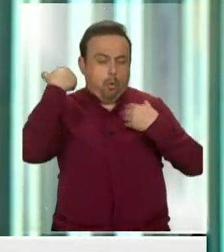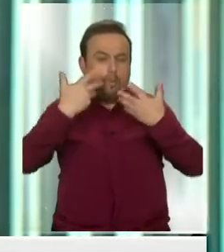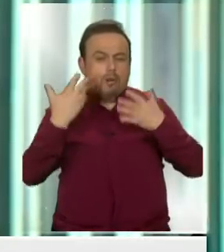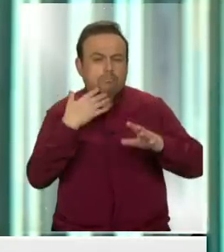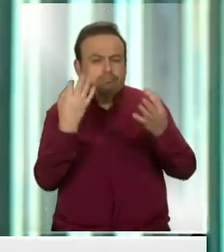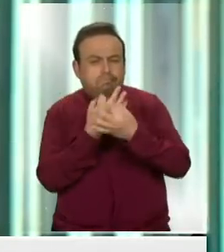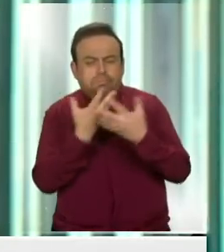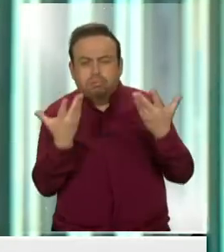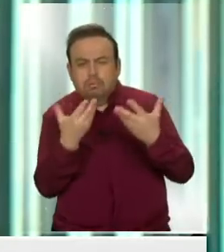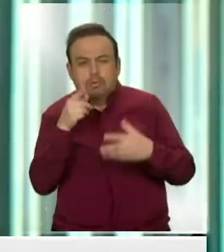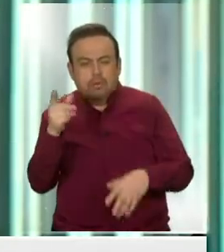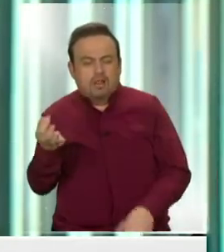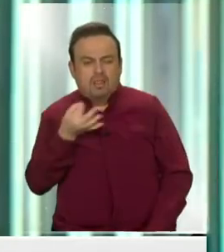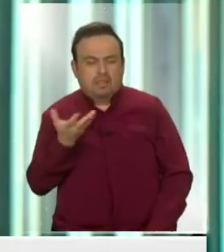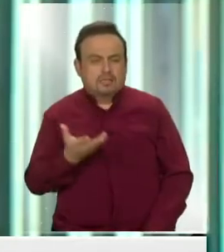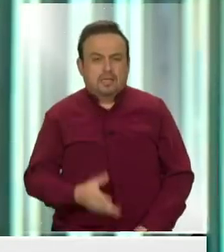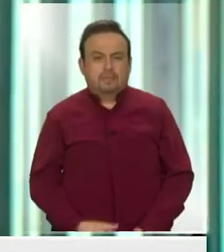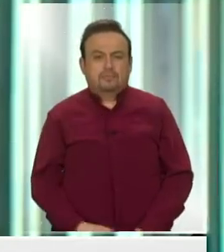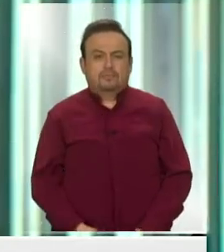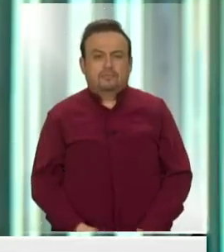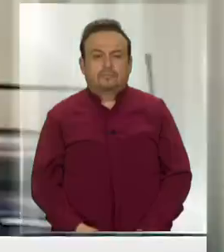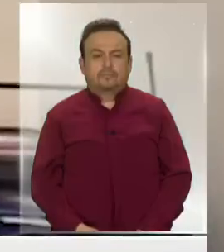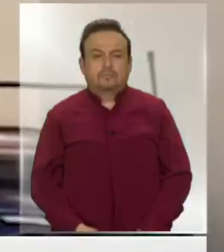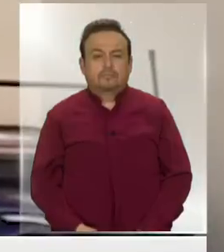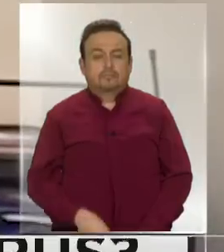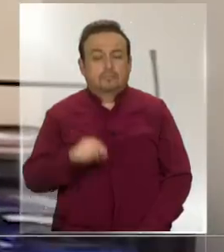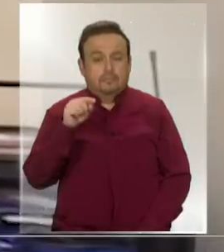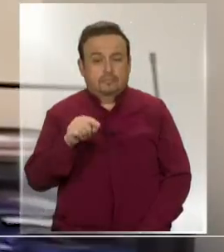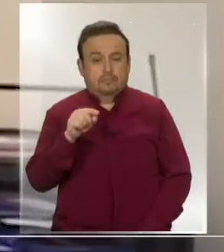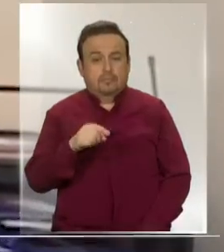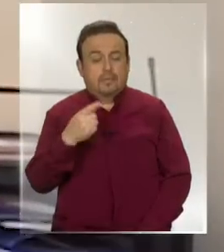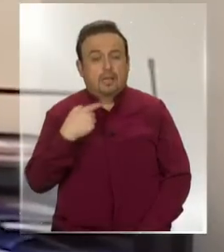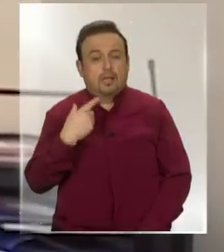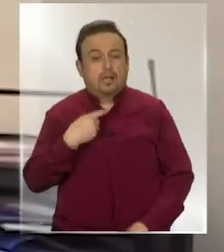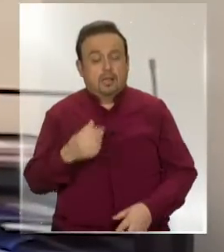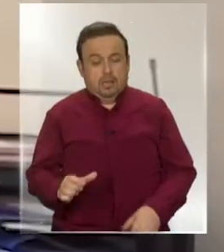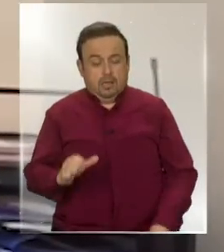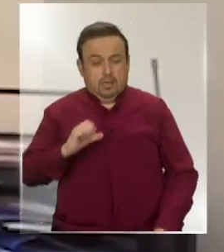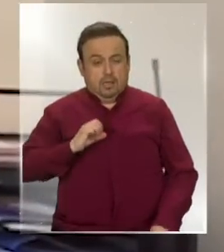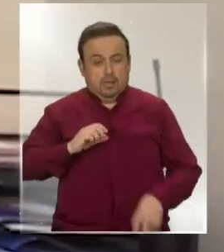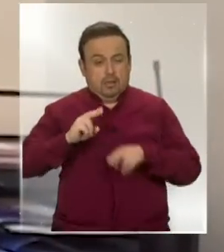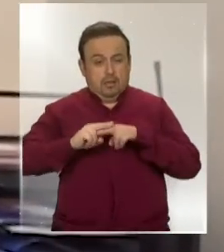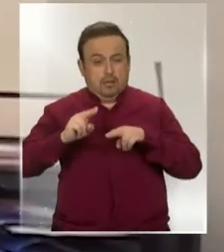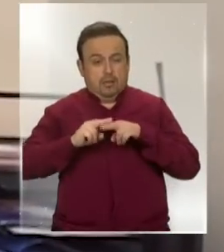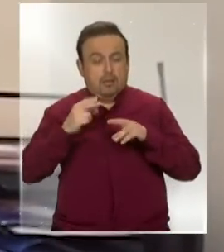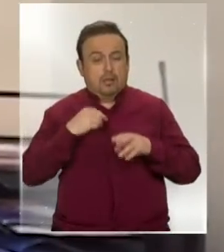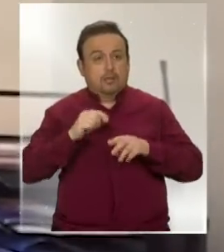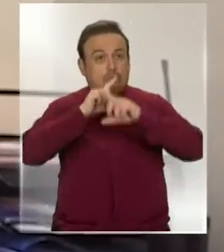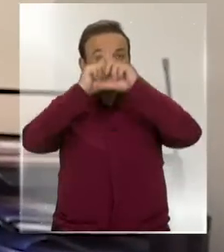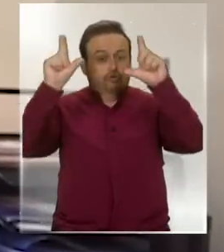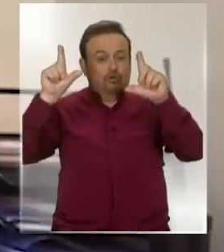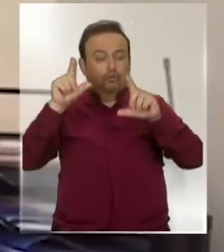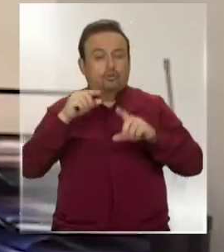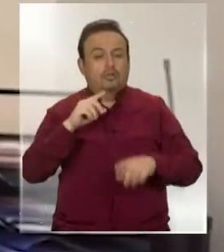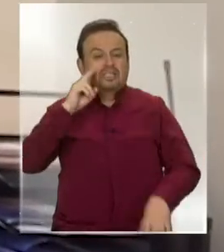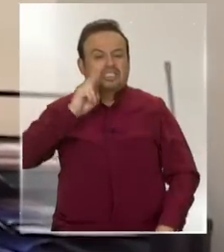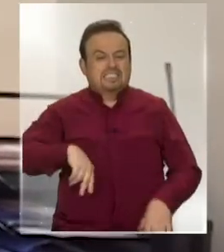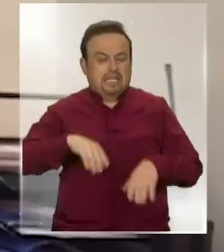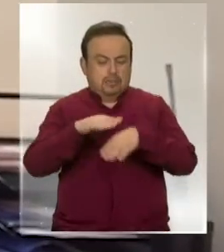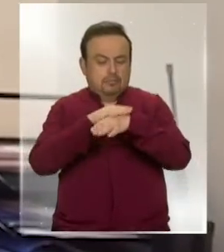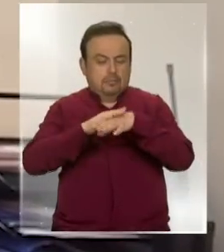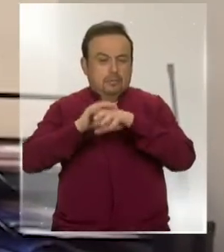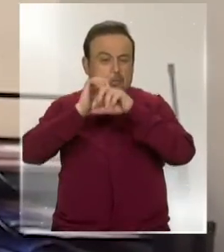explicar esto? Escuchemos qué fue lo que nos dijo. Para ello, se estimula la producción a través de tomar sol sin bloqueador,